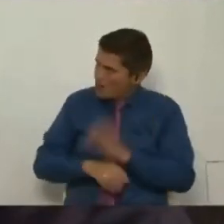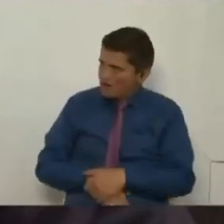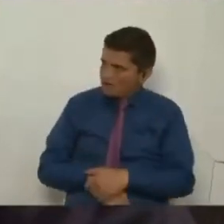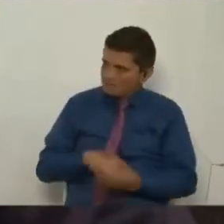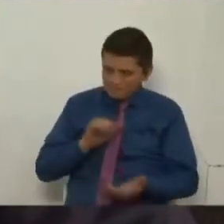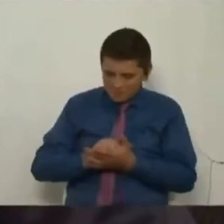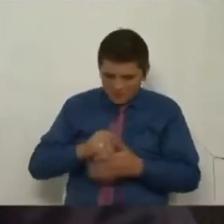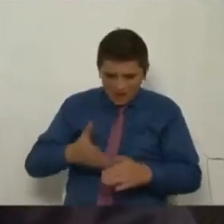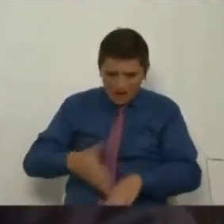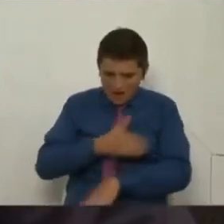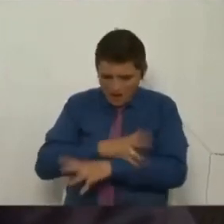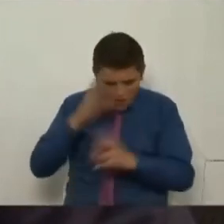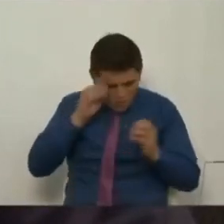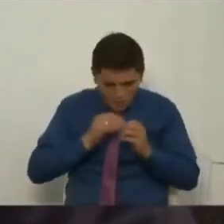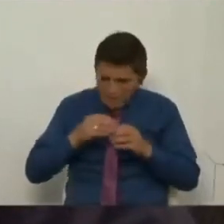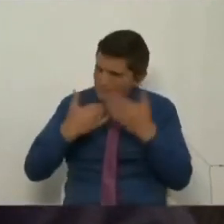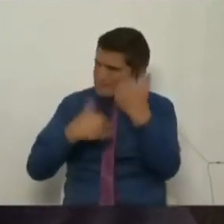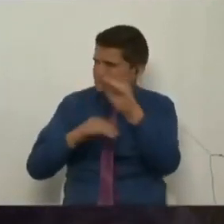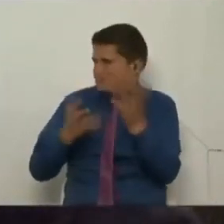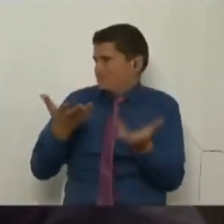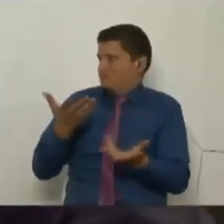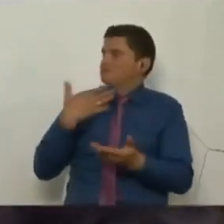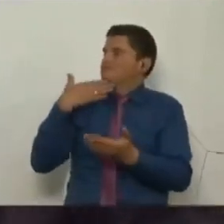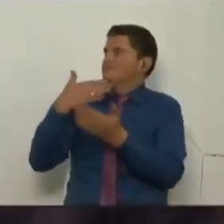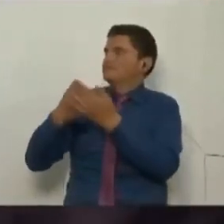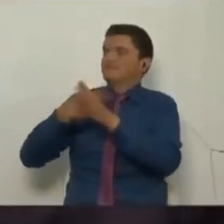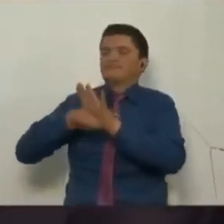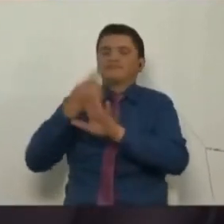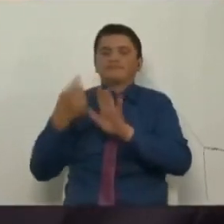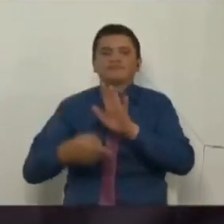mínimos acuerdos para vivir en paz. Muchas gracias, Presidente.